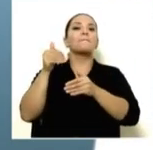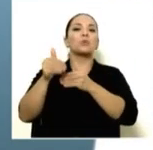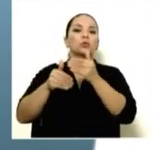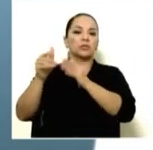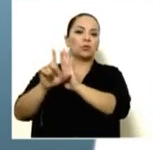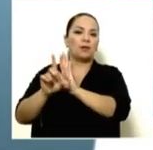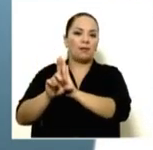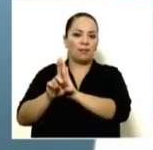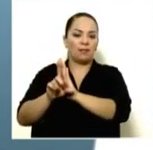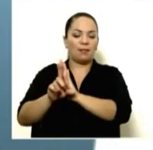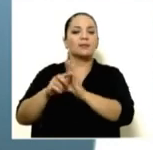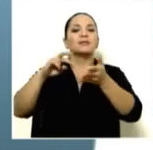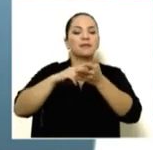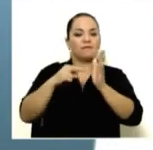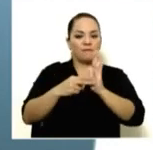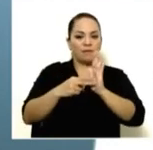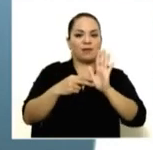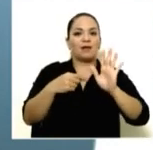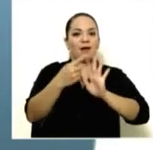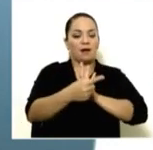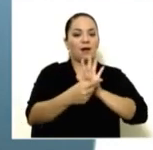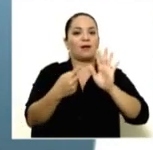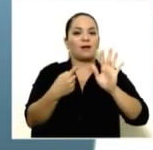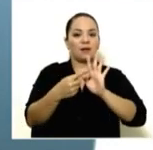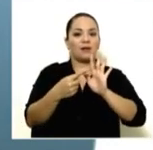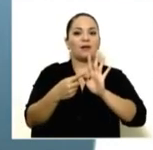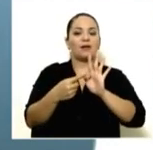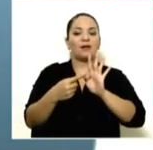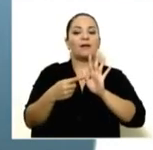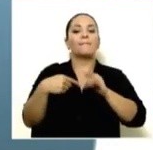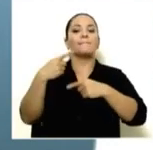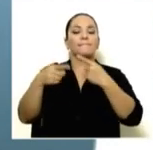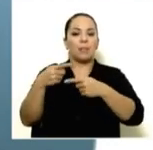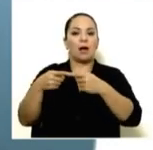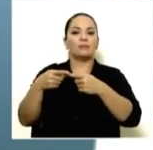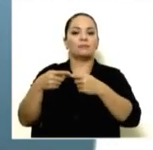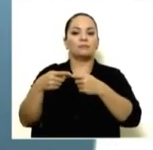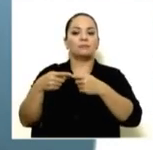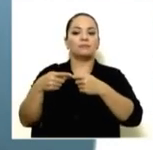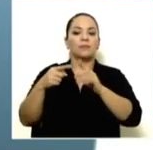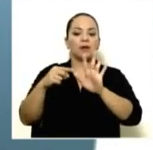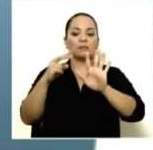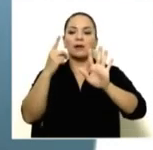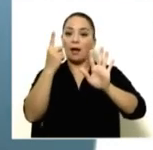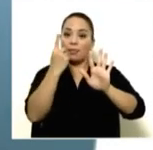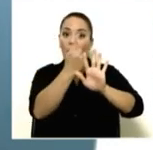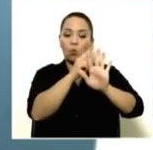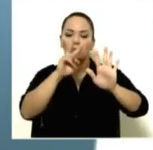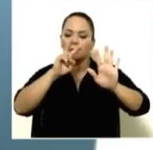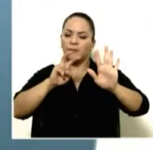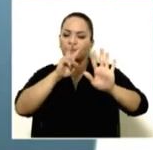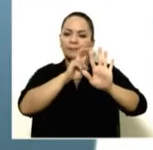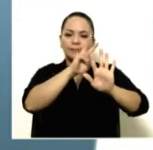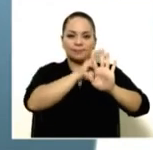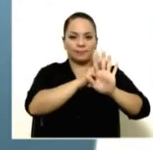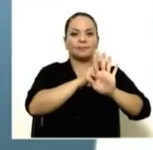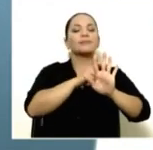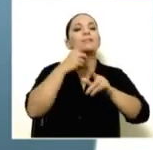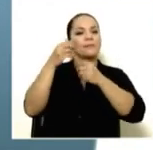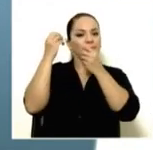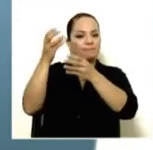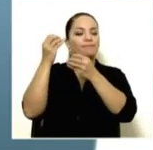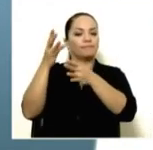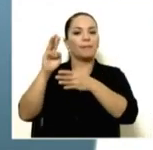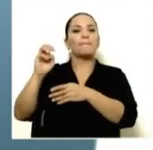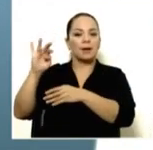es decir, órganos que juzgan los hechos que doña Marta ahora va a reportar